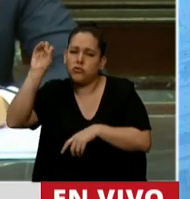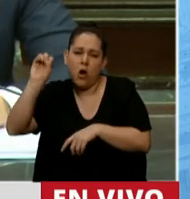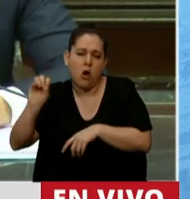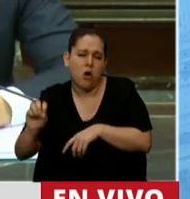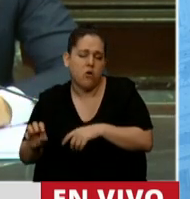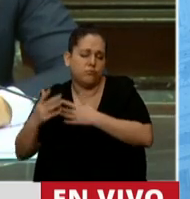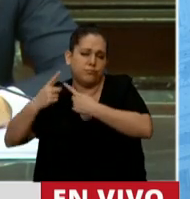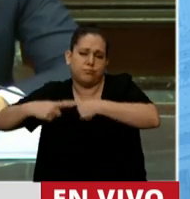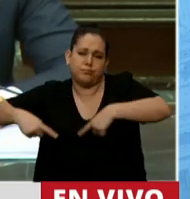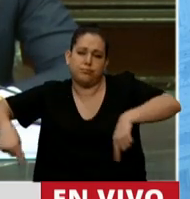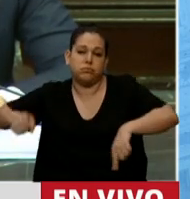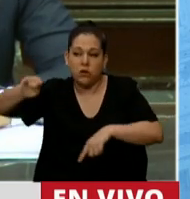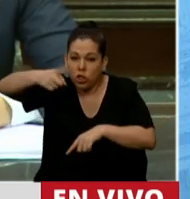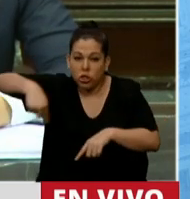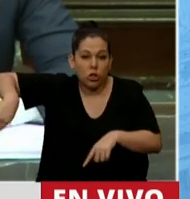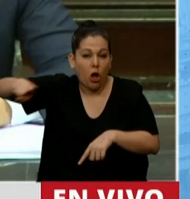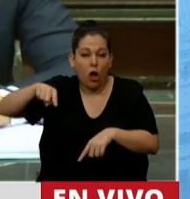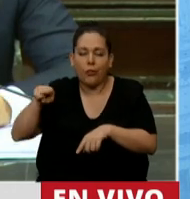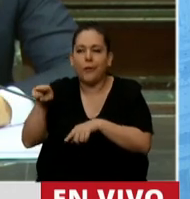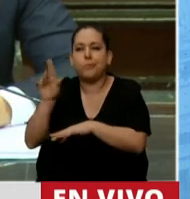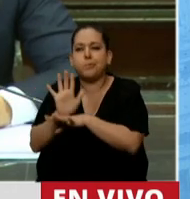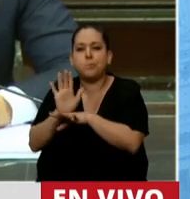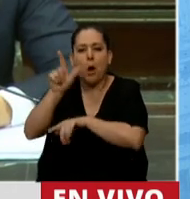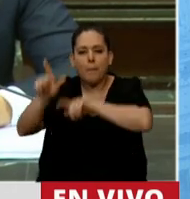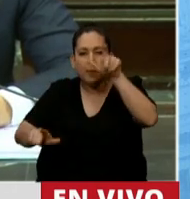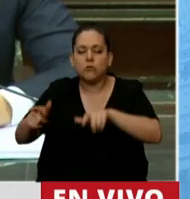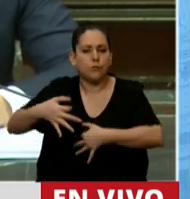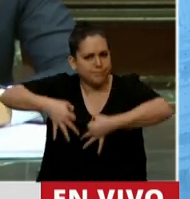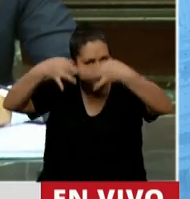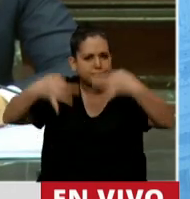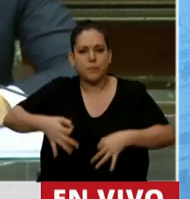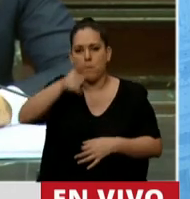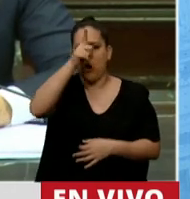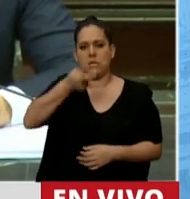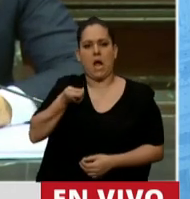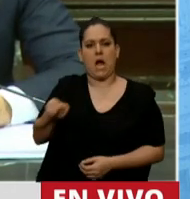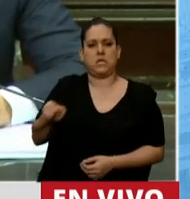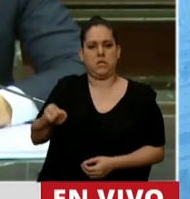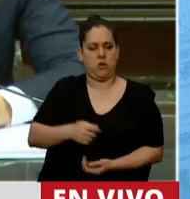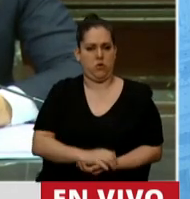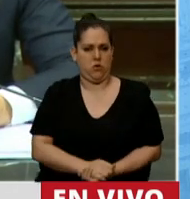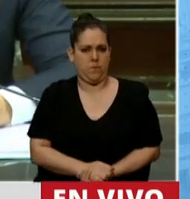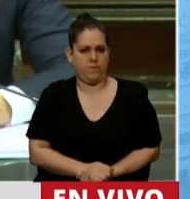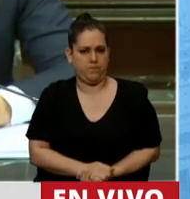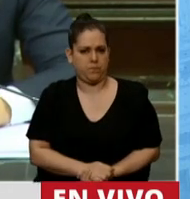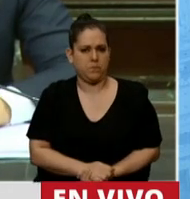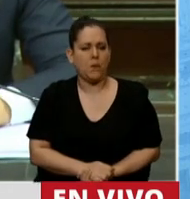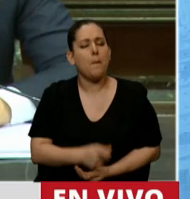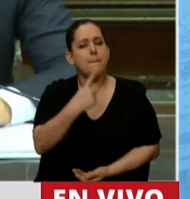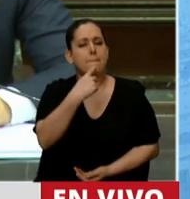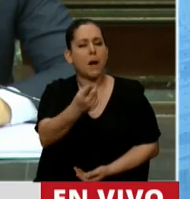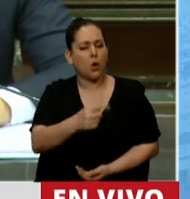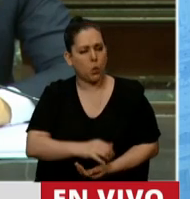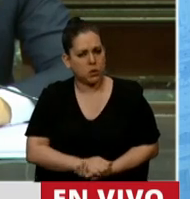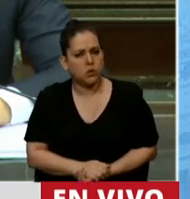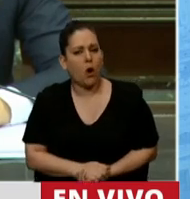que fueron justamente personas asesinadas por la fuerza de seguridad. La pregunta concreta es si usted no cree